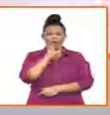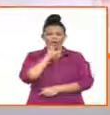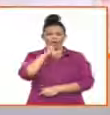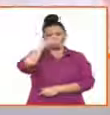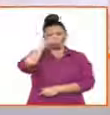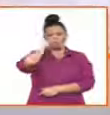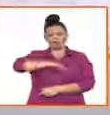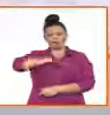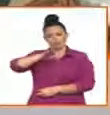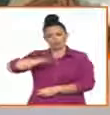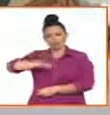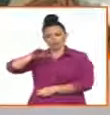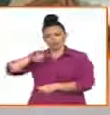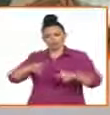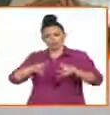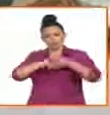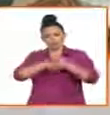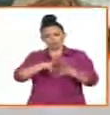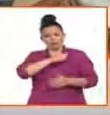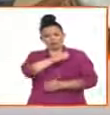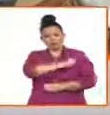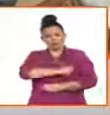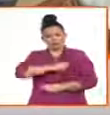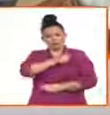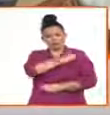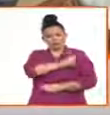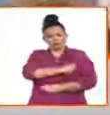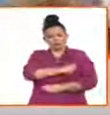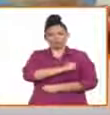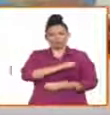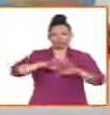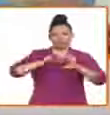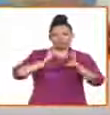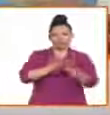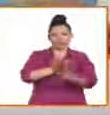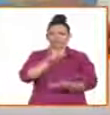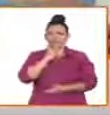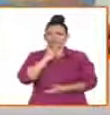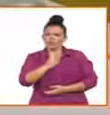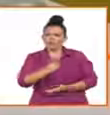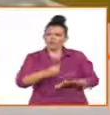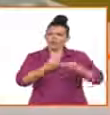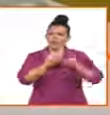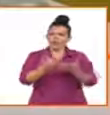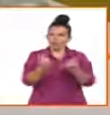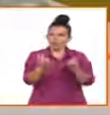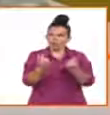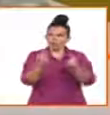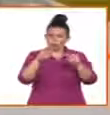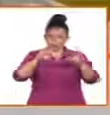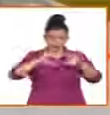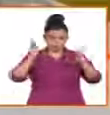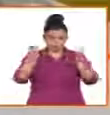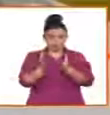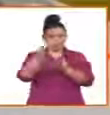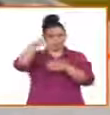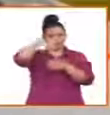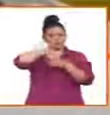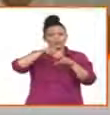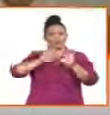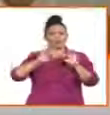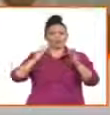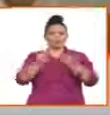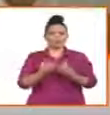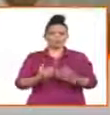afectivo, desde lo emocional, desde lo económico, en el plano familiar. Hemos tenido